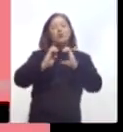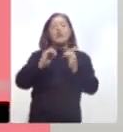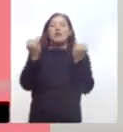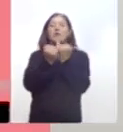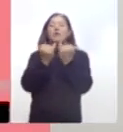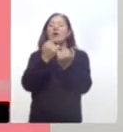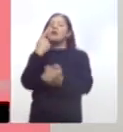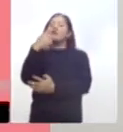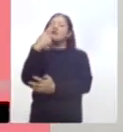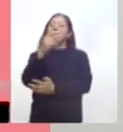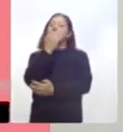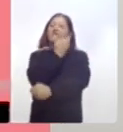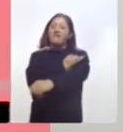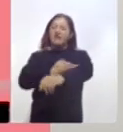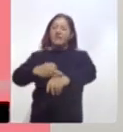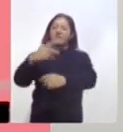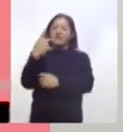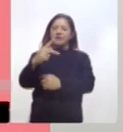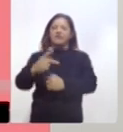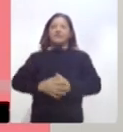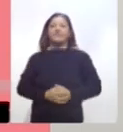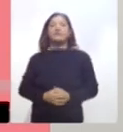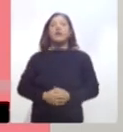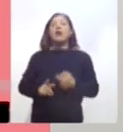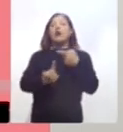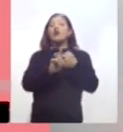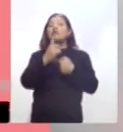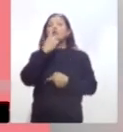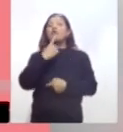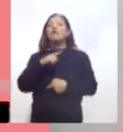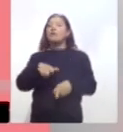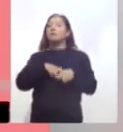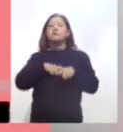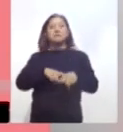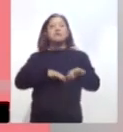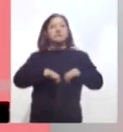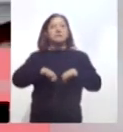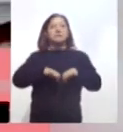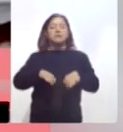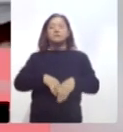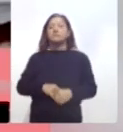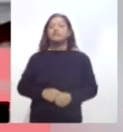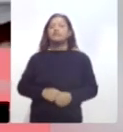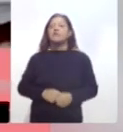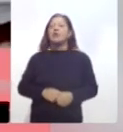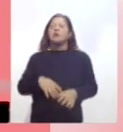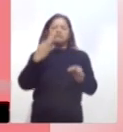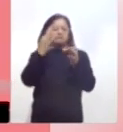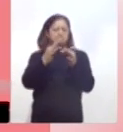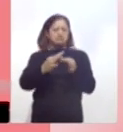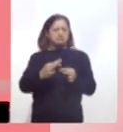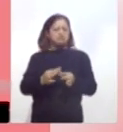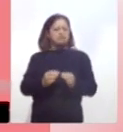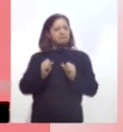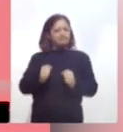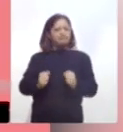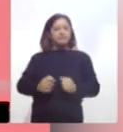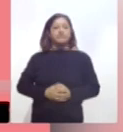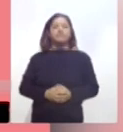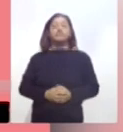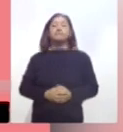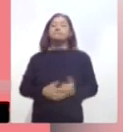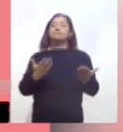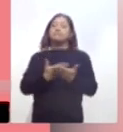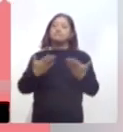familia. Concluyeron que la Cruz Roja seguirá laborando bajo estrictas medidas de seguridad. Con información de la redacción